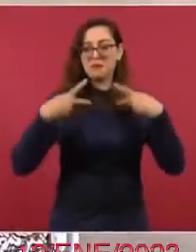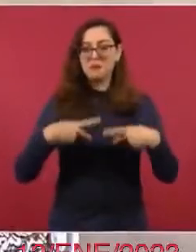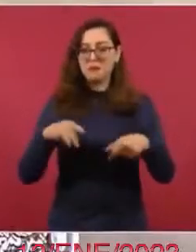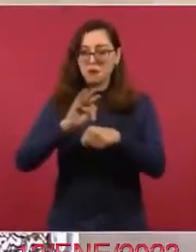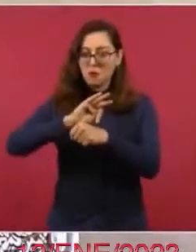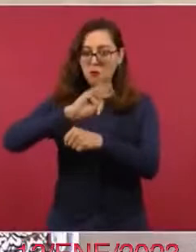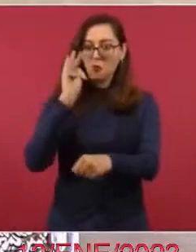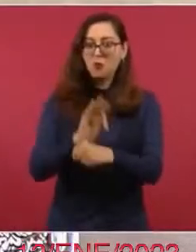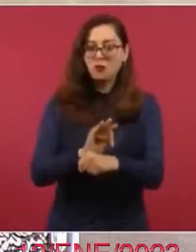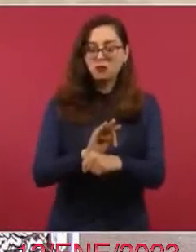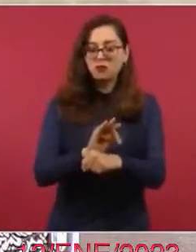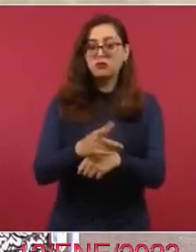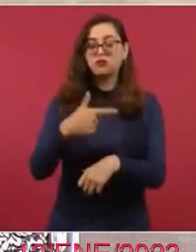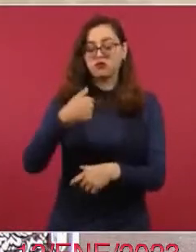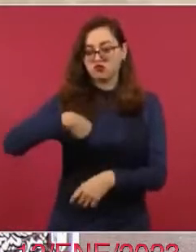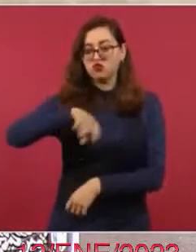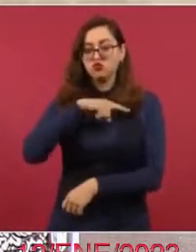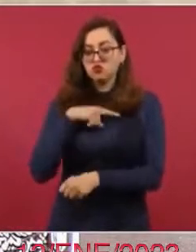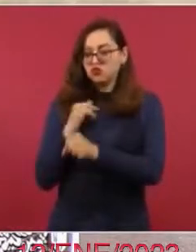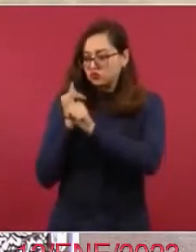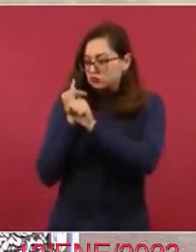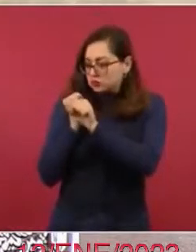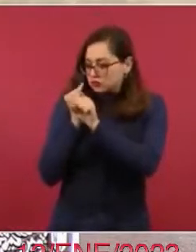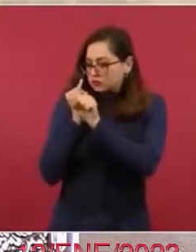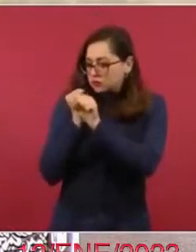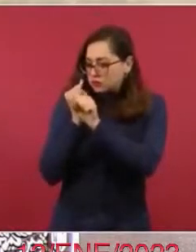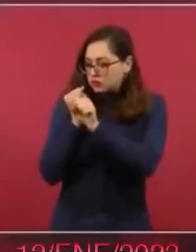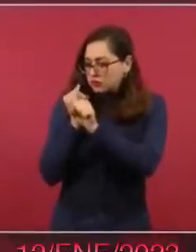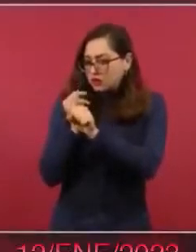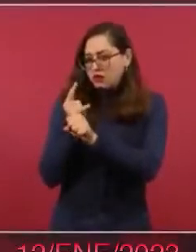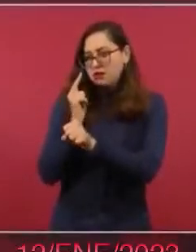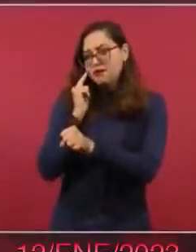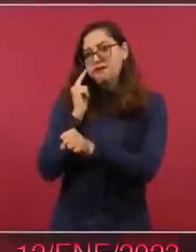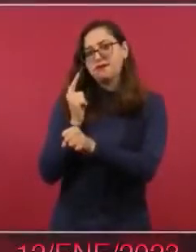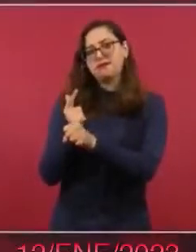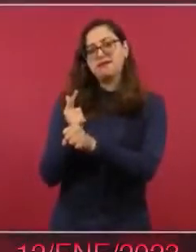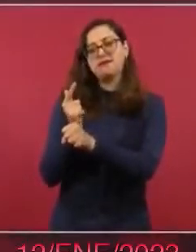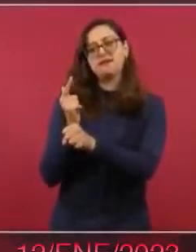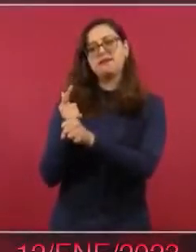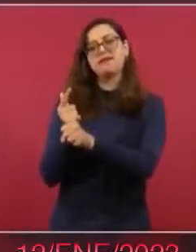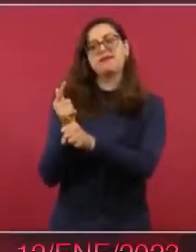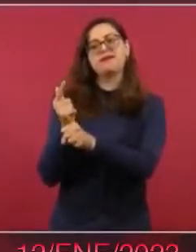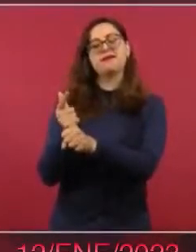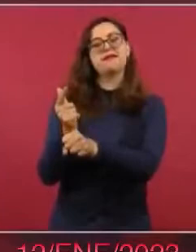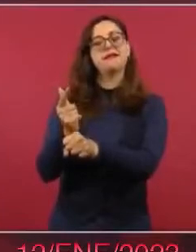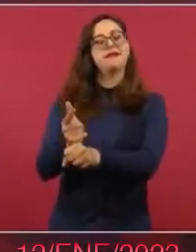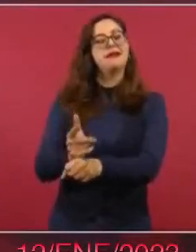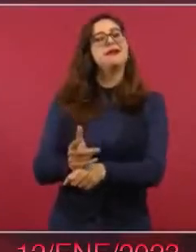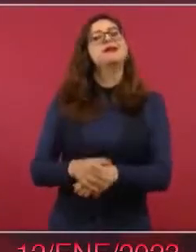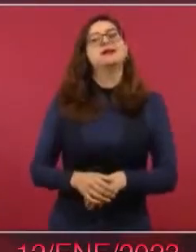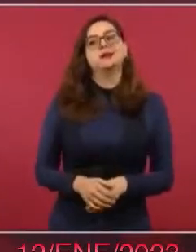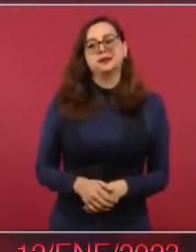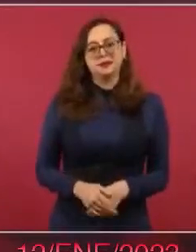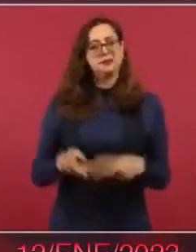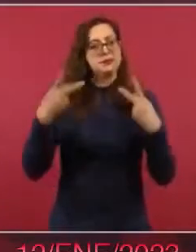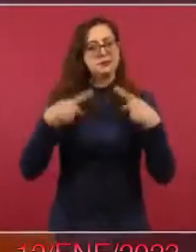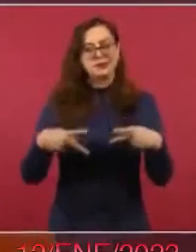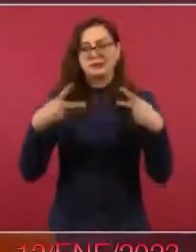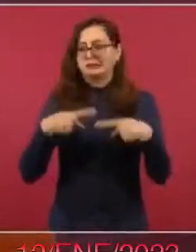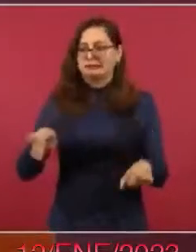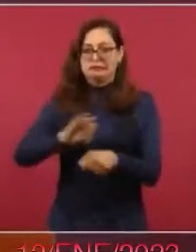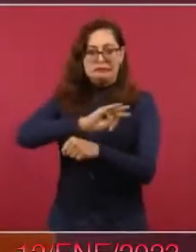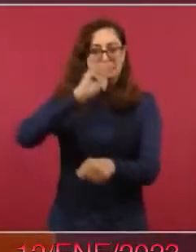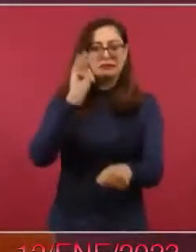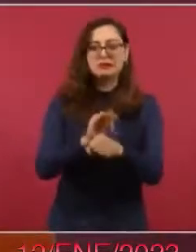se llevan a cabo las investigaciones, pero al mismo tiempo nosotros tenemos la obligación de proteger. Entonces, vamos a seguir